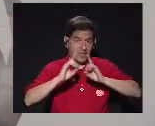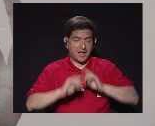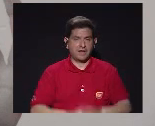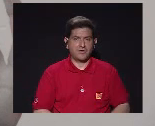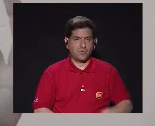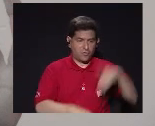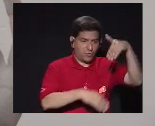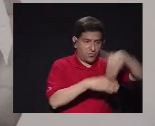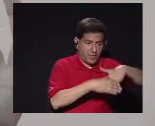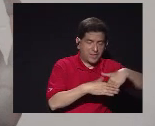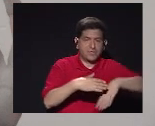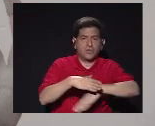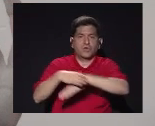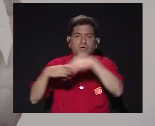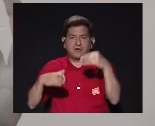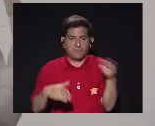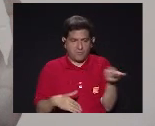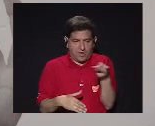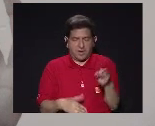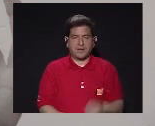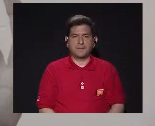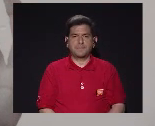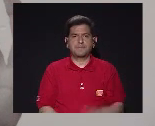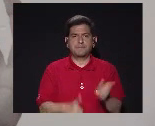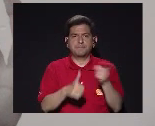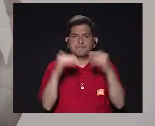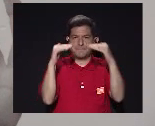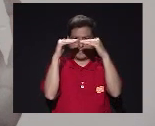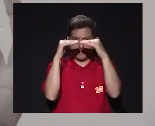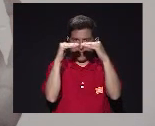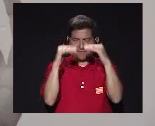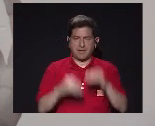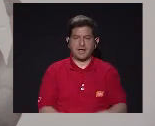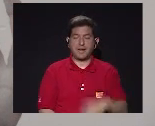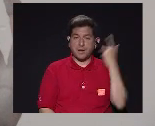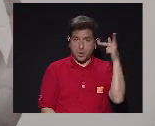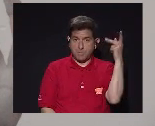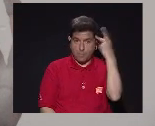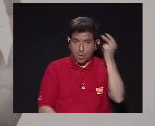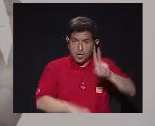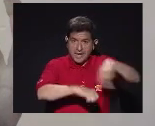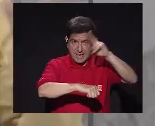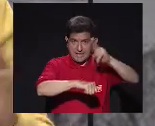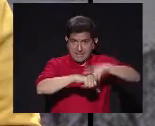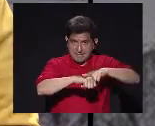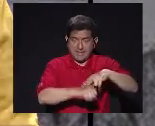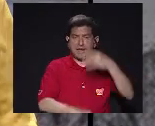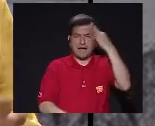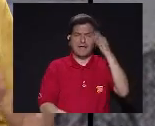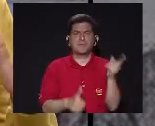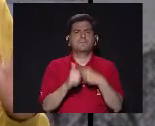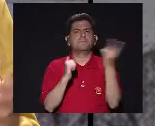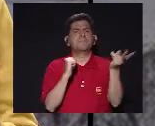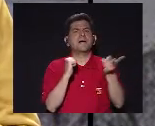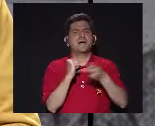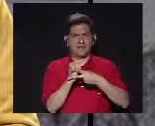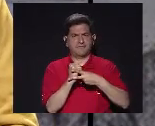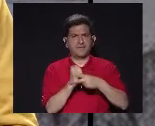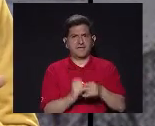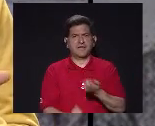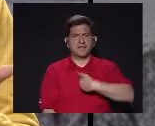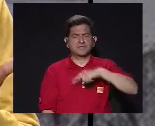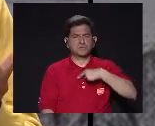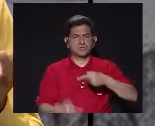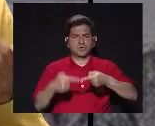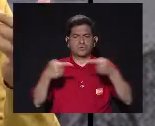diálogo Entre la dentro Y la afuera En el primer Digamos nivel Que es el plano Político nacional Yo creo que por primera vez